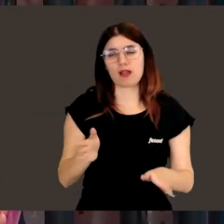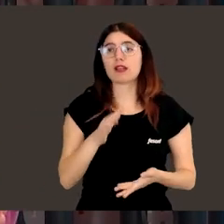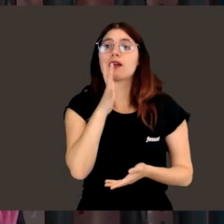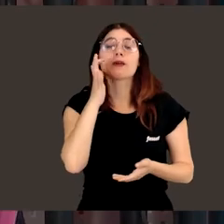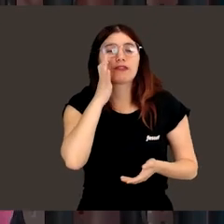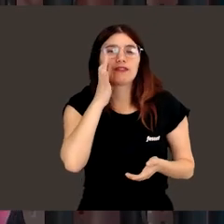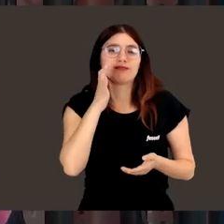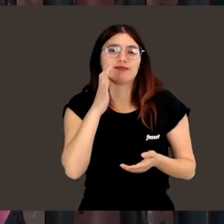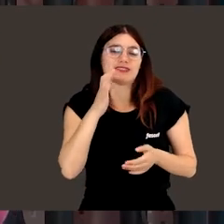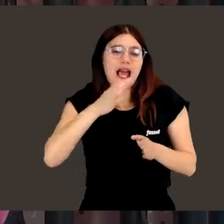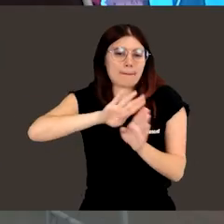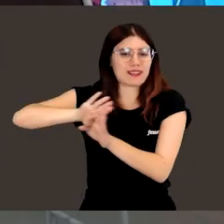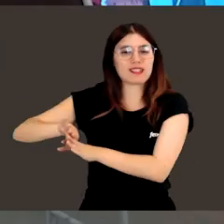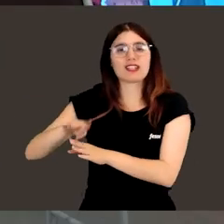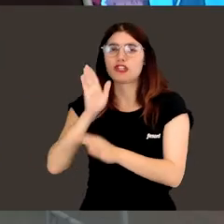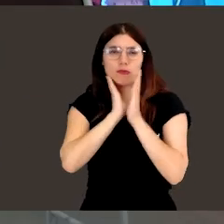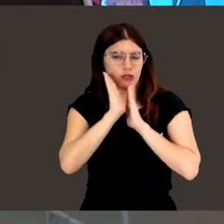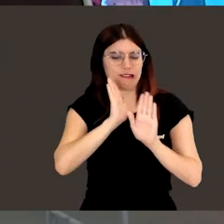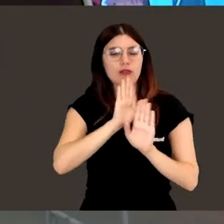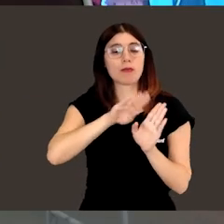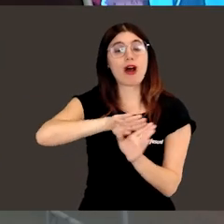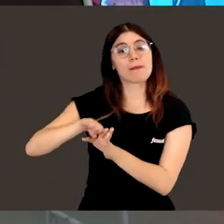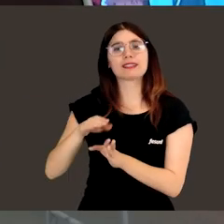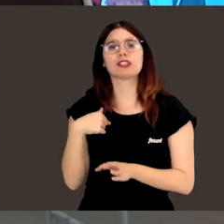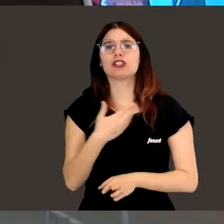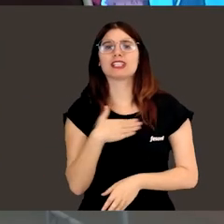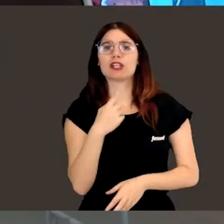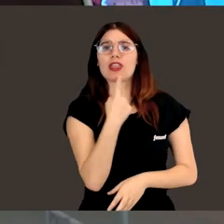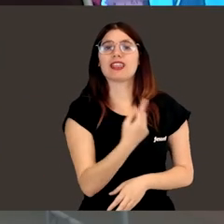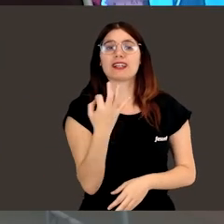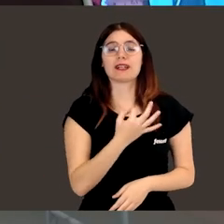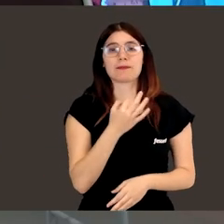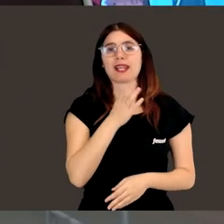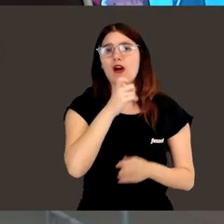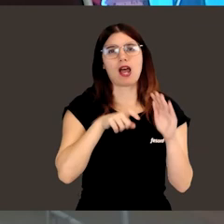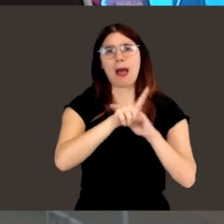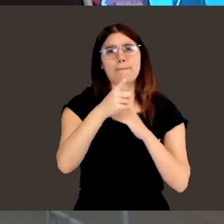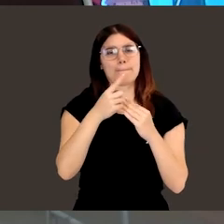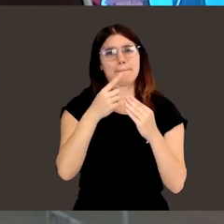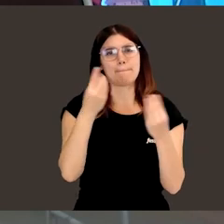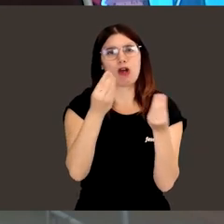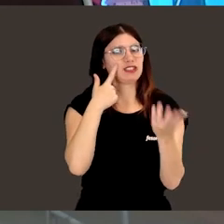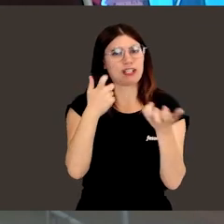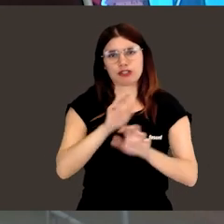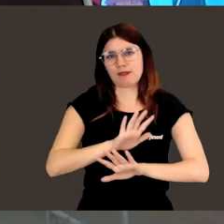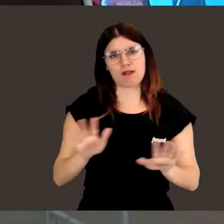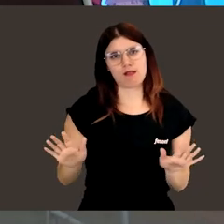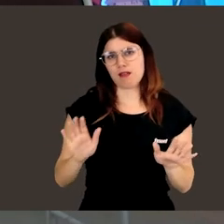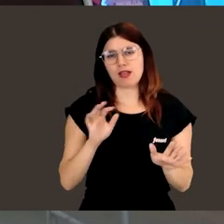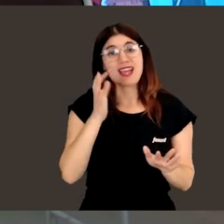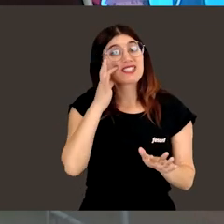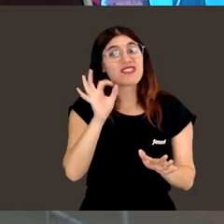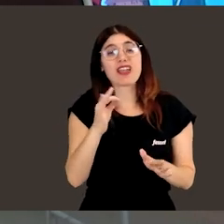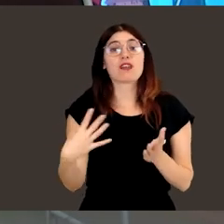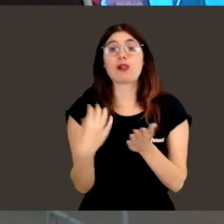mejor la ciencia. Pero bueno, dicho eso, con todo el cariño del mundo, lo que sí te puedo decir es que yo creo que vamos a mejor y que es